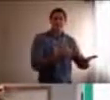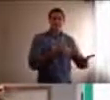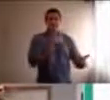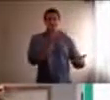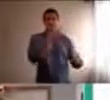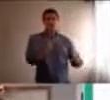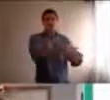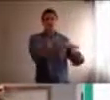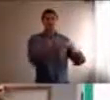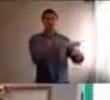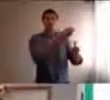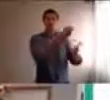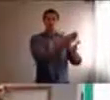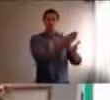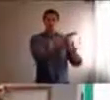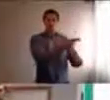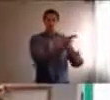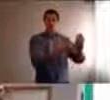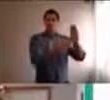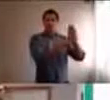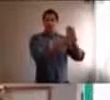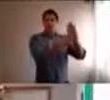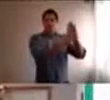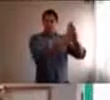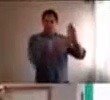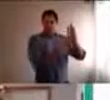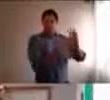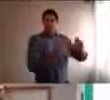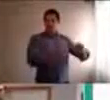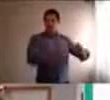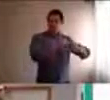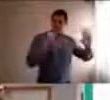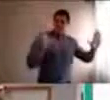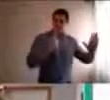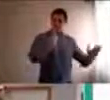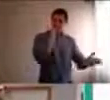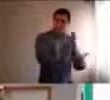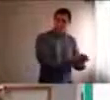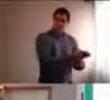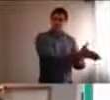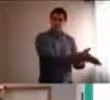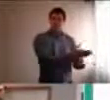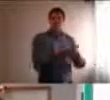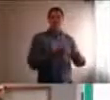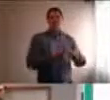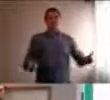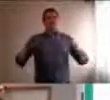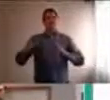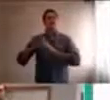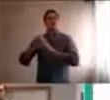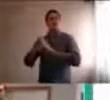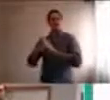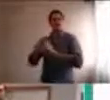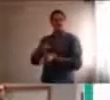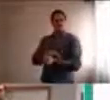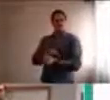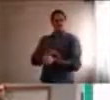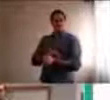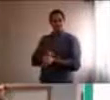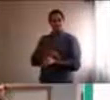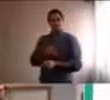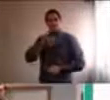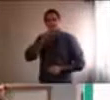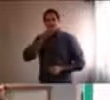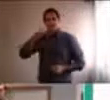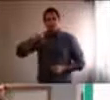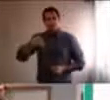mucho más duras, que, lo que son las normas familiares, ella hablaba, como que, esta generación, somos una generación,